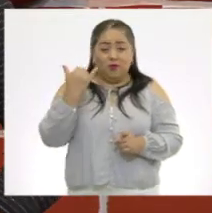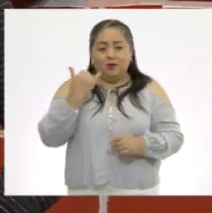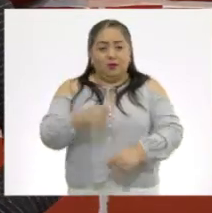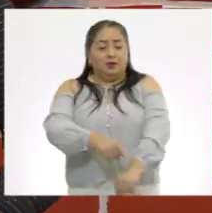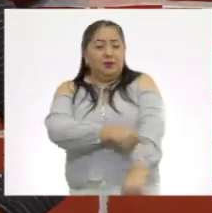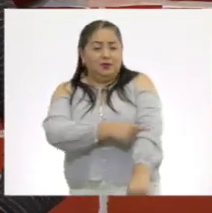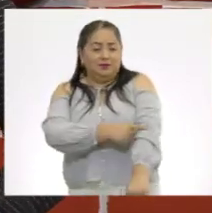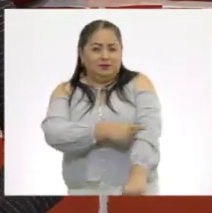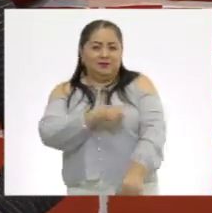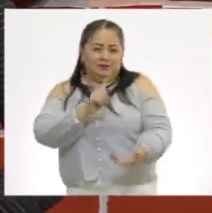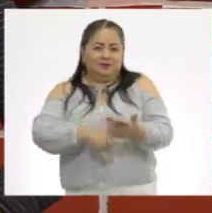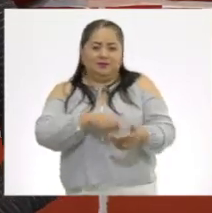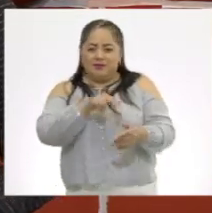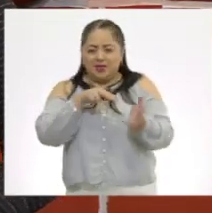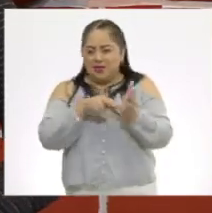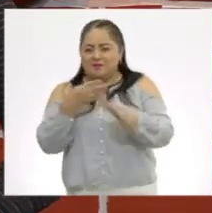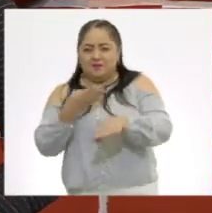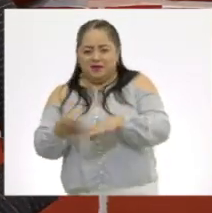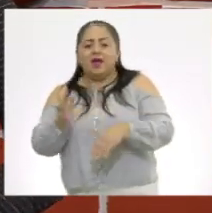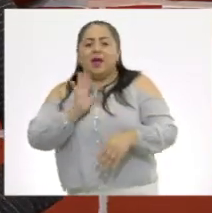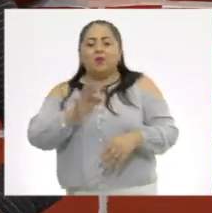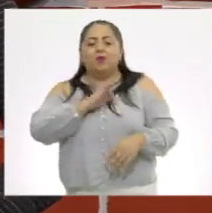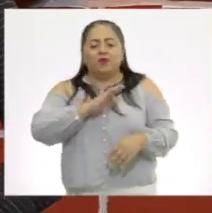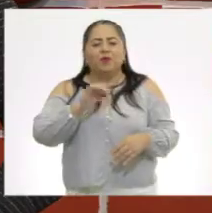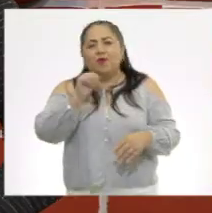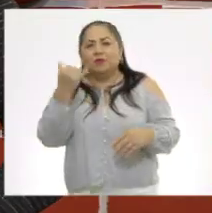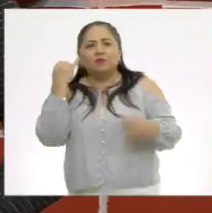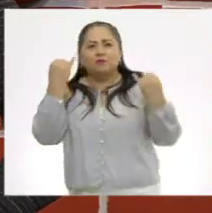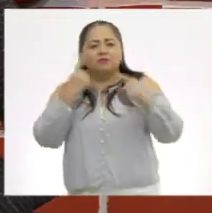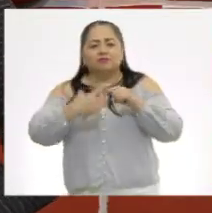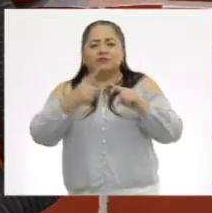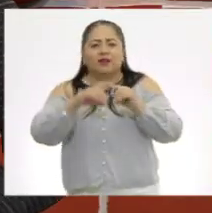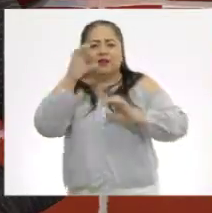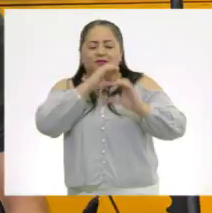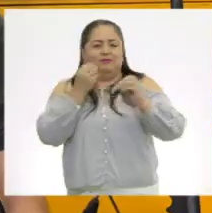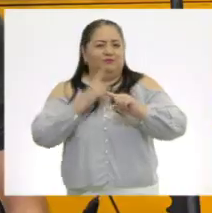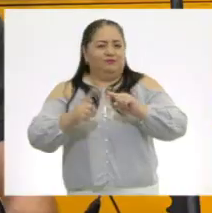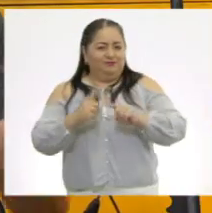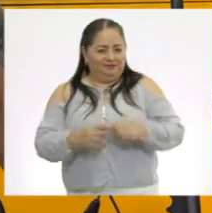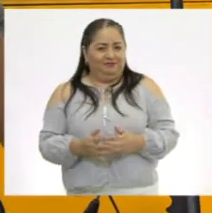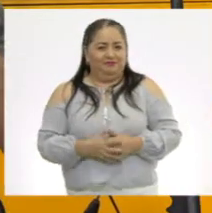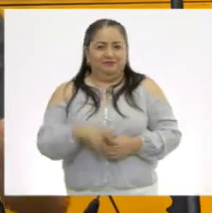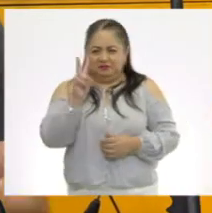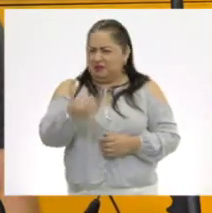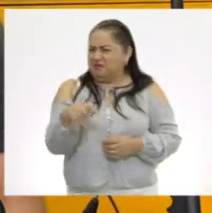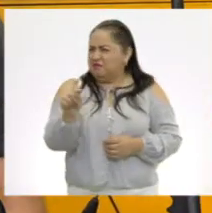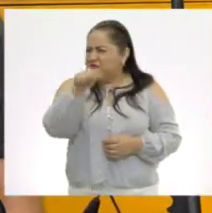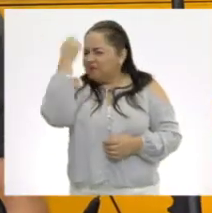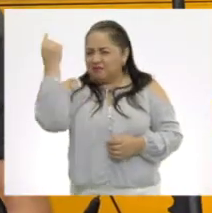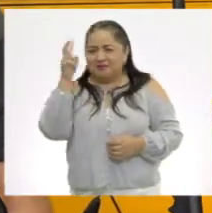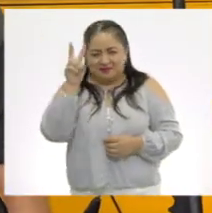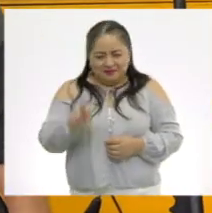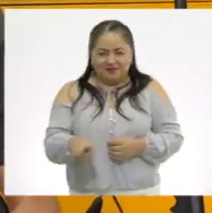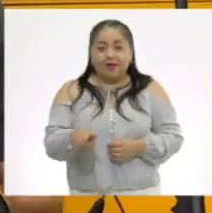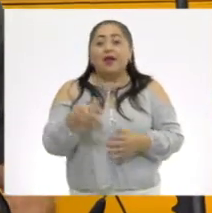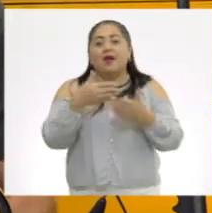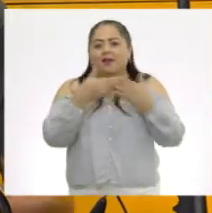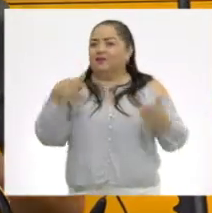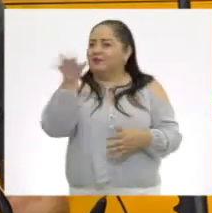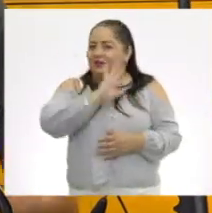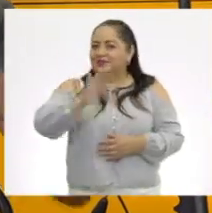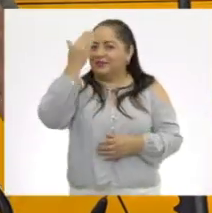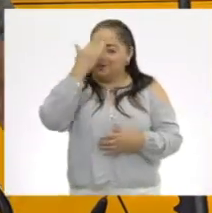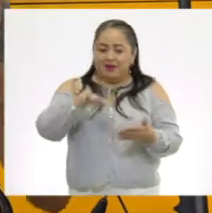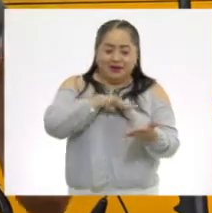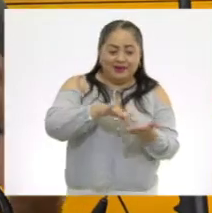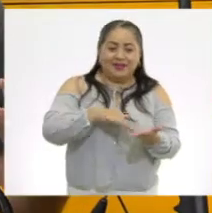duraciones de negra y blanca, ya podemos inventar un sinfín de canciones. ¡Qué fácil, ¿verdad? Ahora ya saben